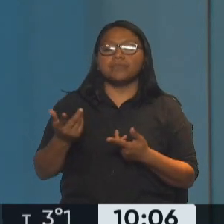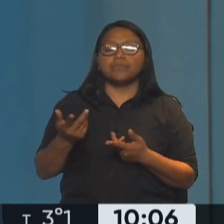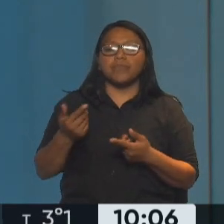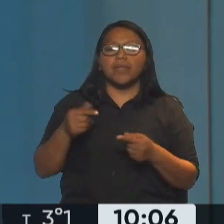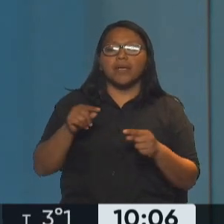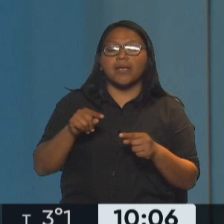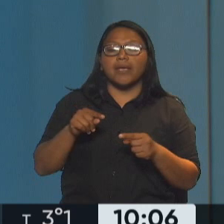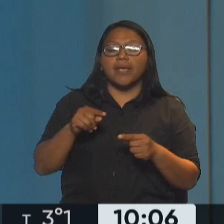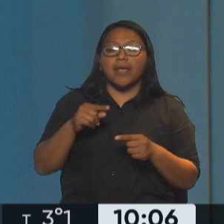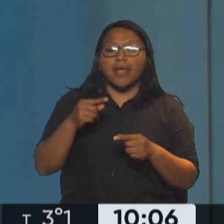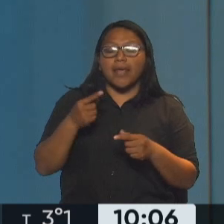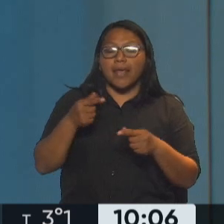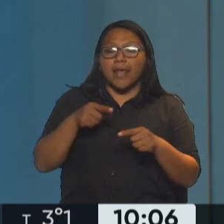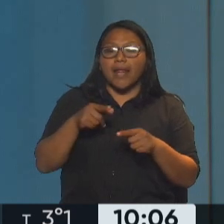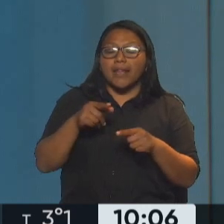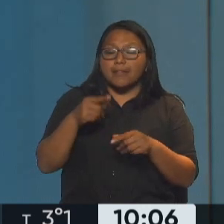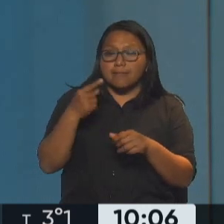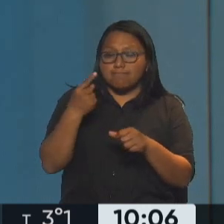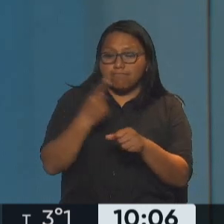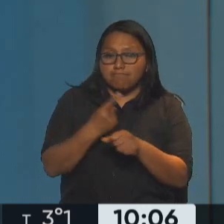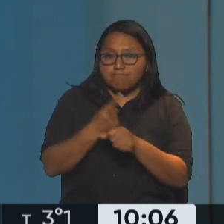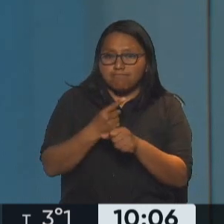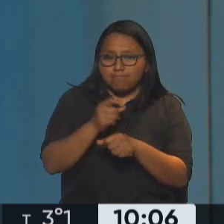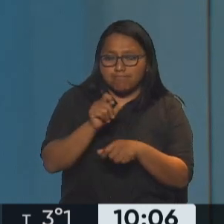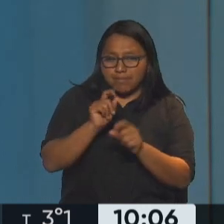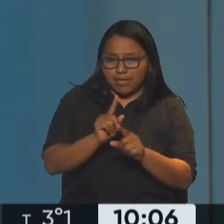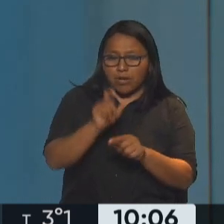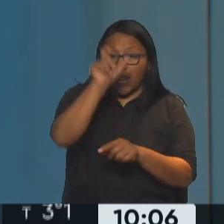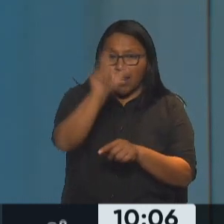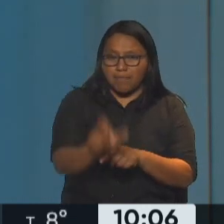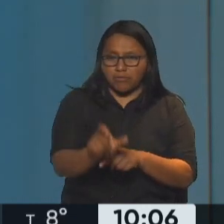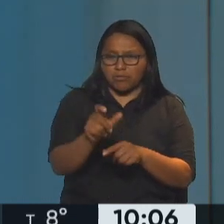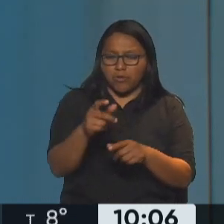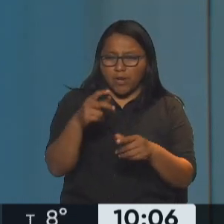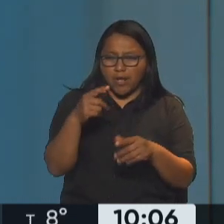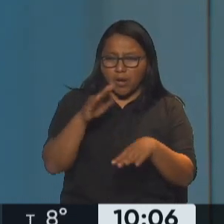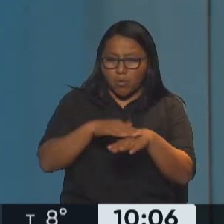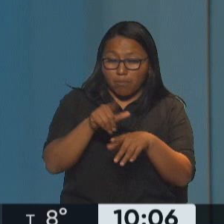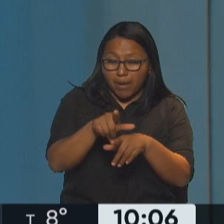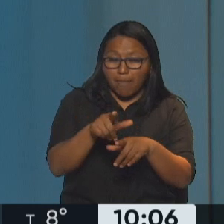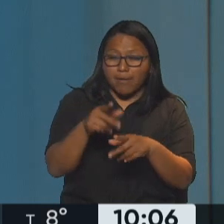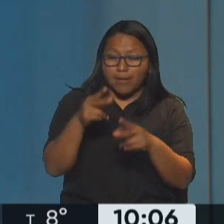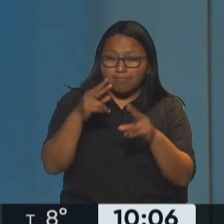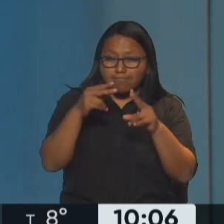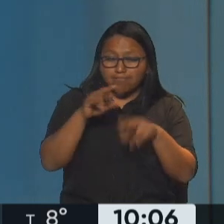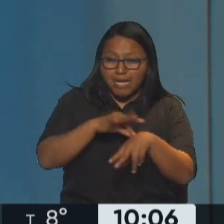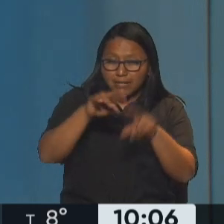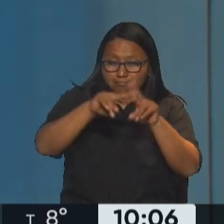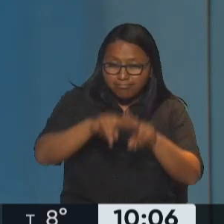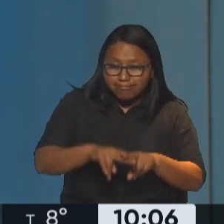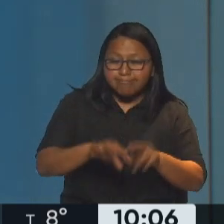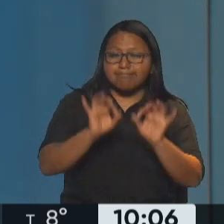El primer examen médico al imputado indica que está en condiciones de prestar